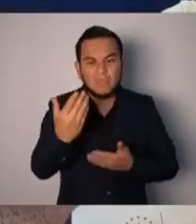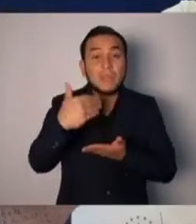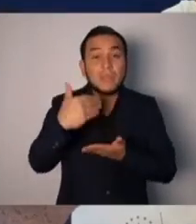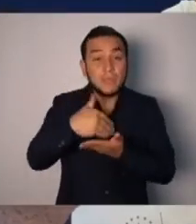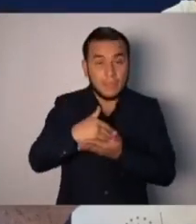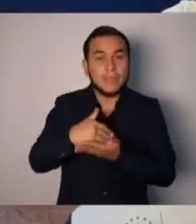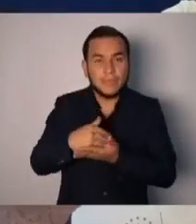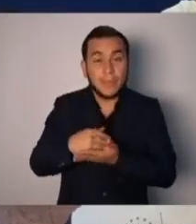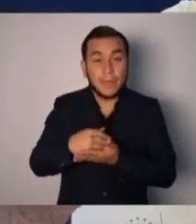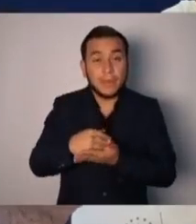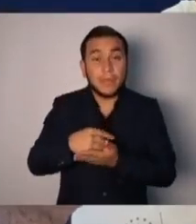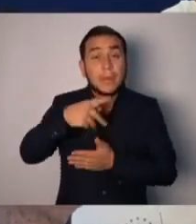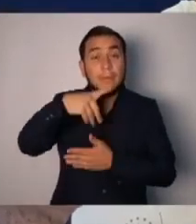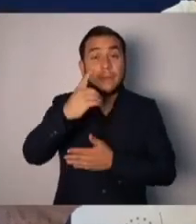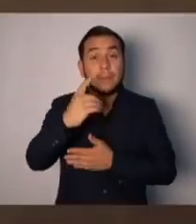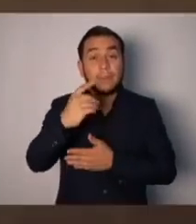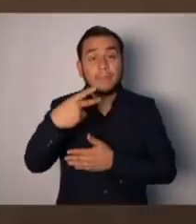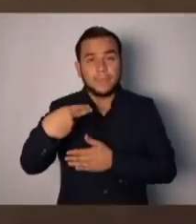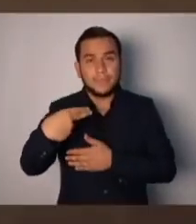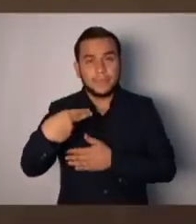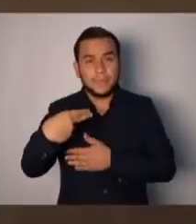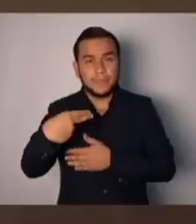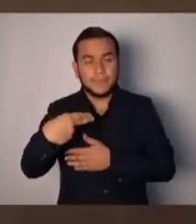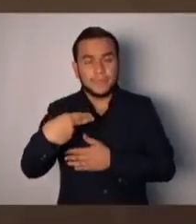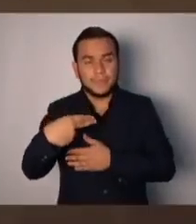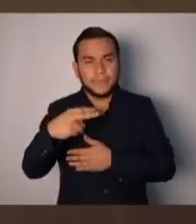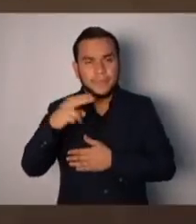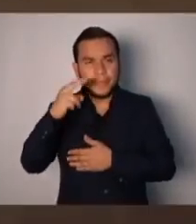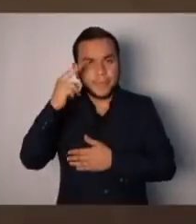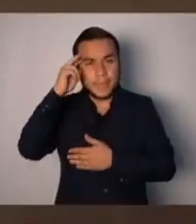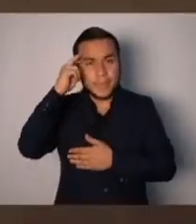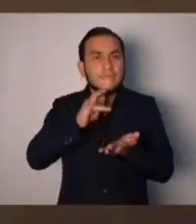Que se lucran de la gente.